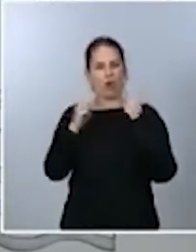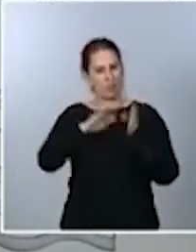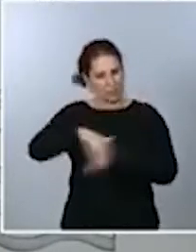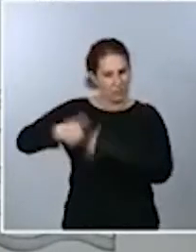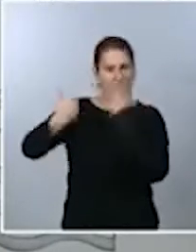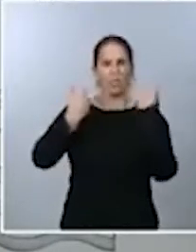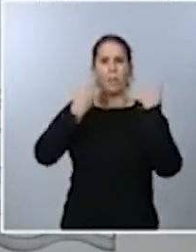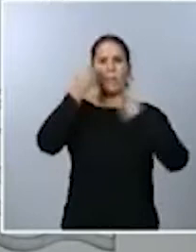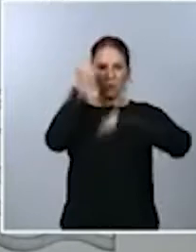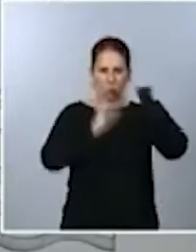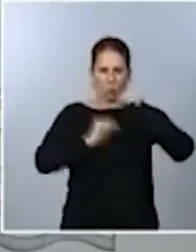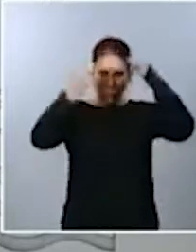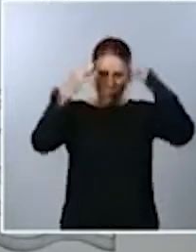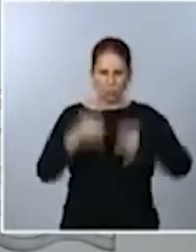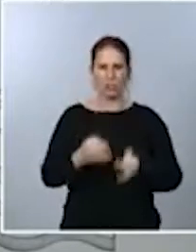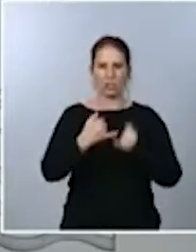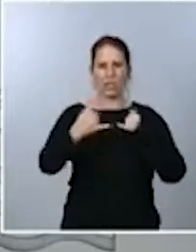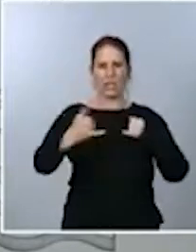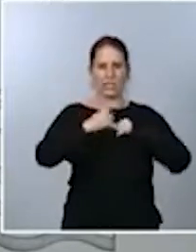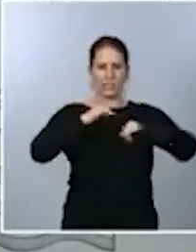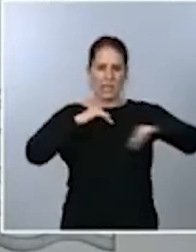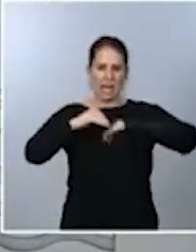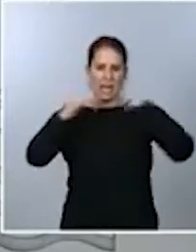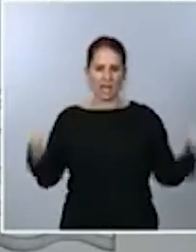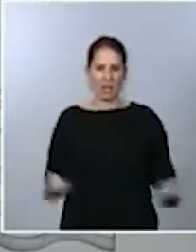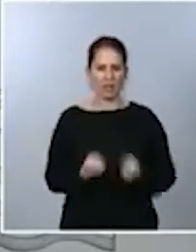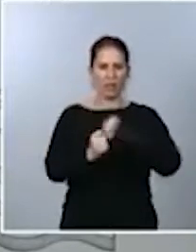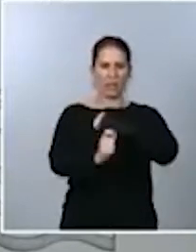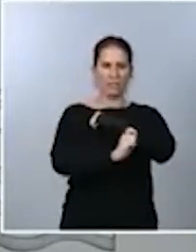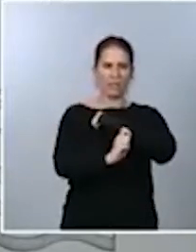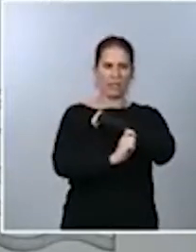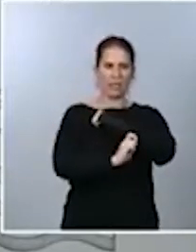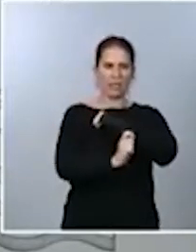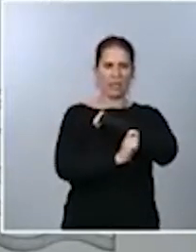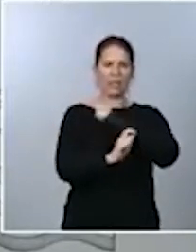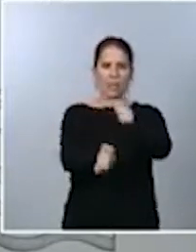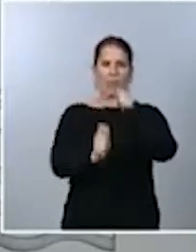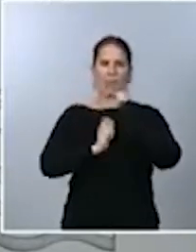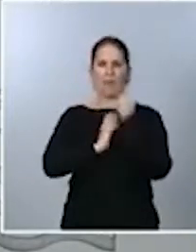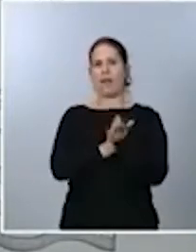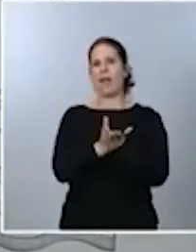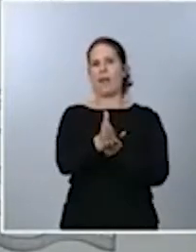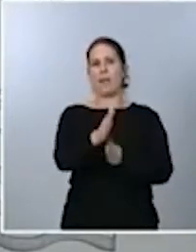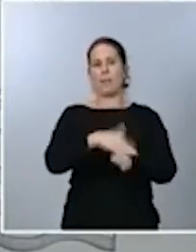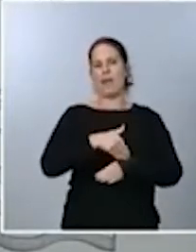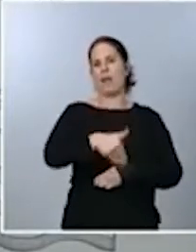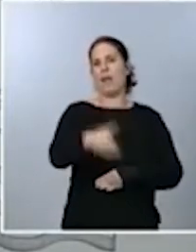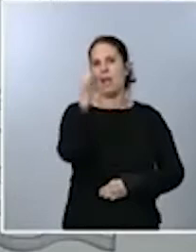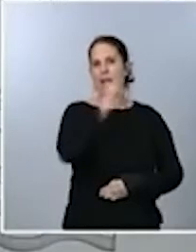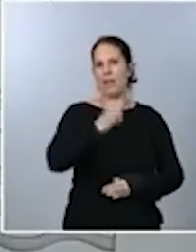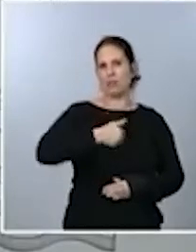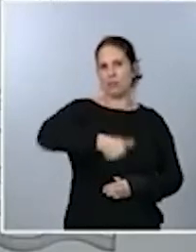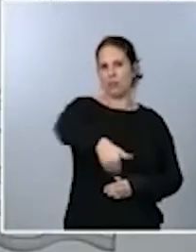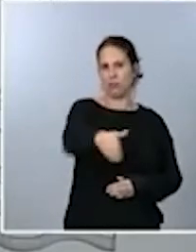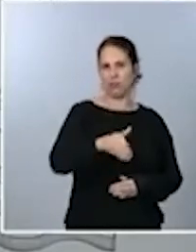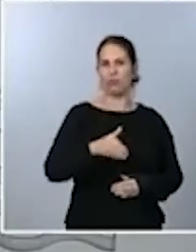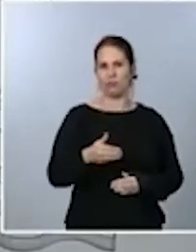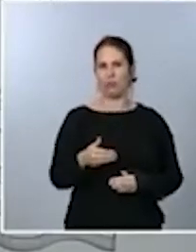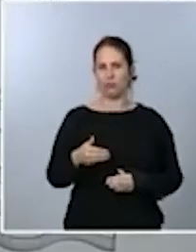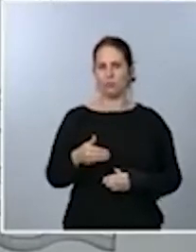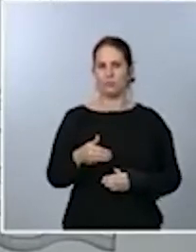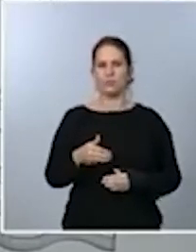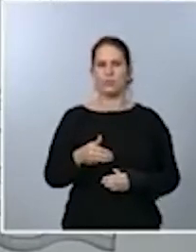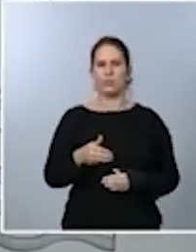de acción, unas estrategias que van a permitir marcar el rumbo para los próximos años, básicamente en las transformaciones más